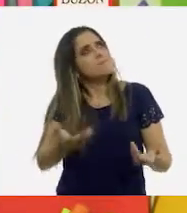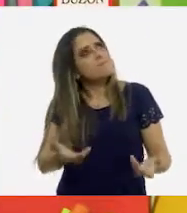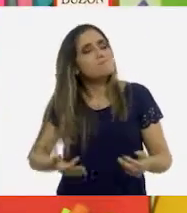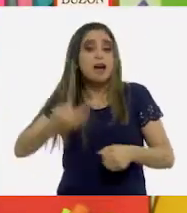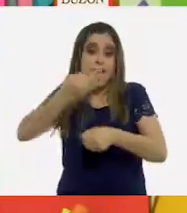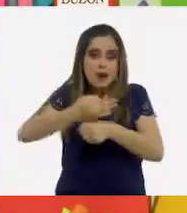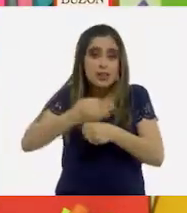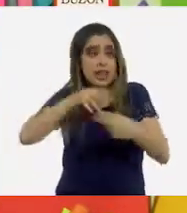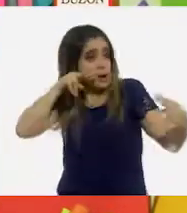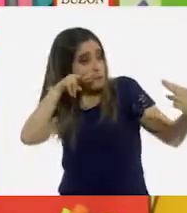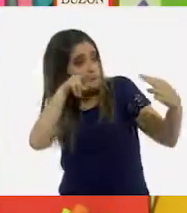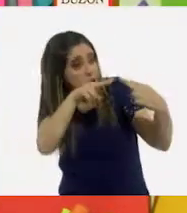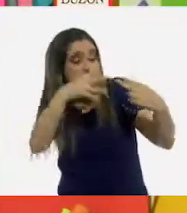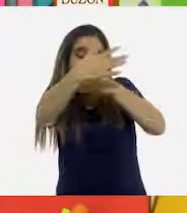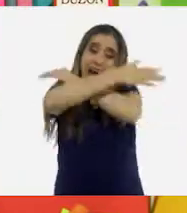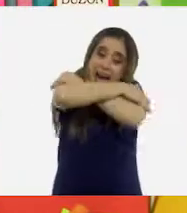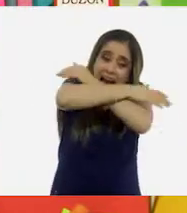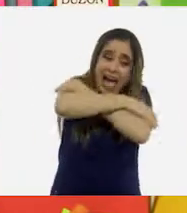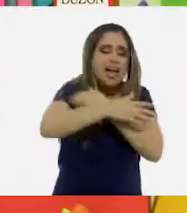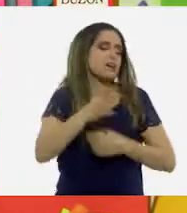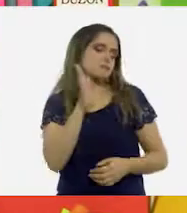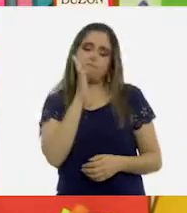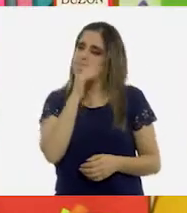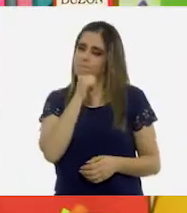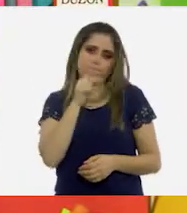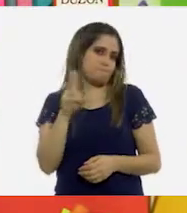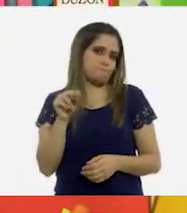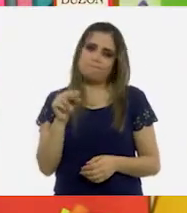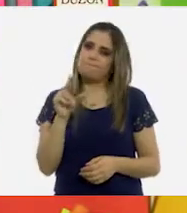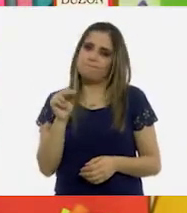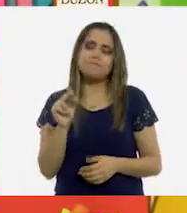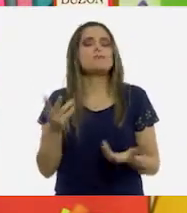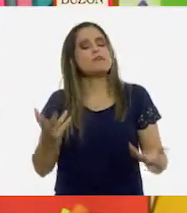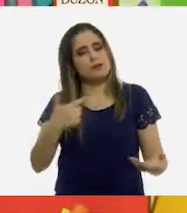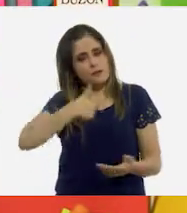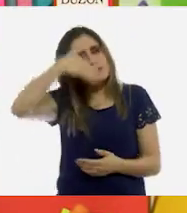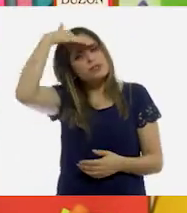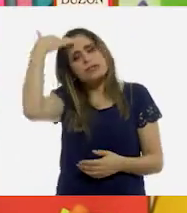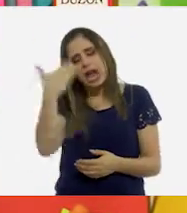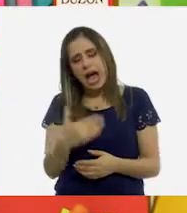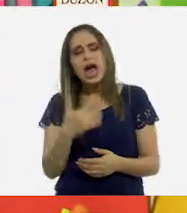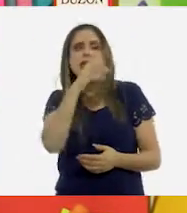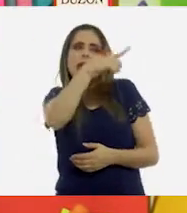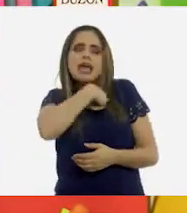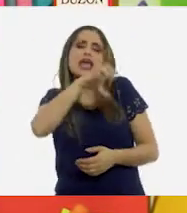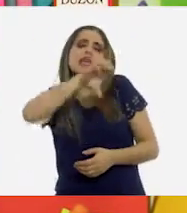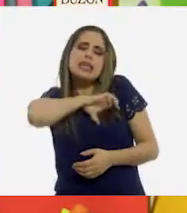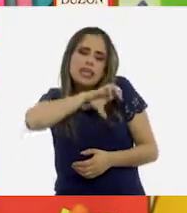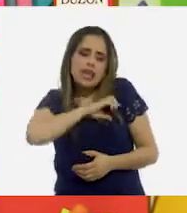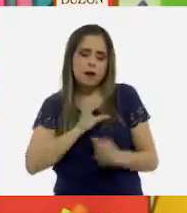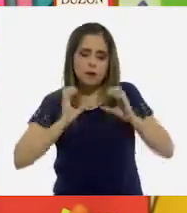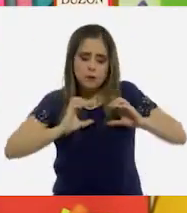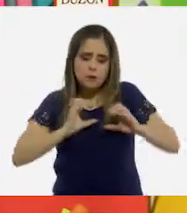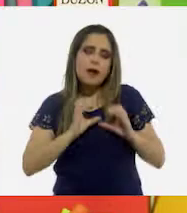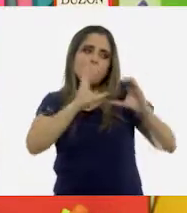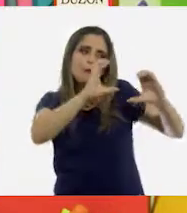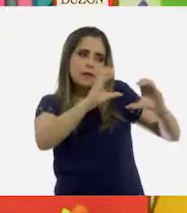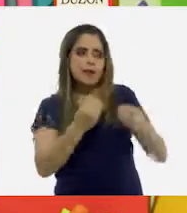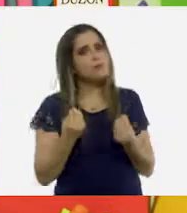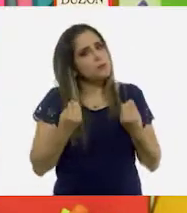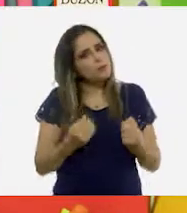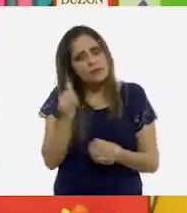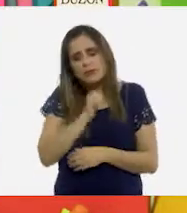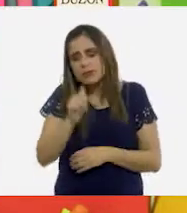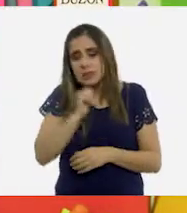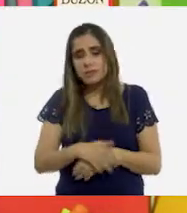no podemos vernos físicamente con nuestros familiares, sabemos que nos queremos y nos cuidamos mutuamente. Aunque